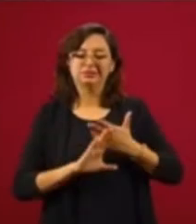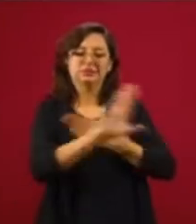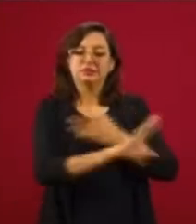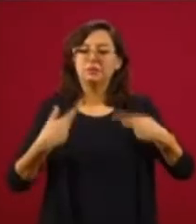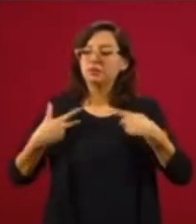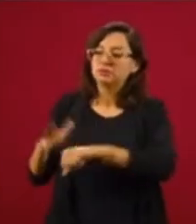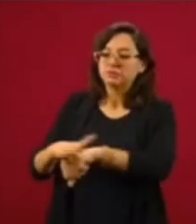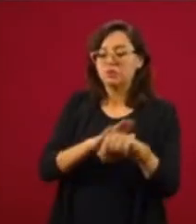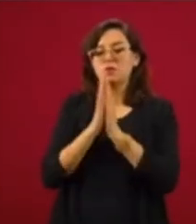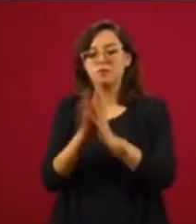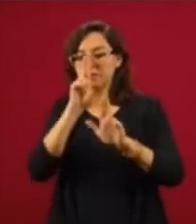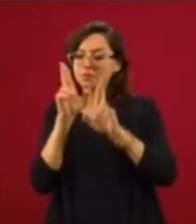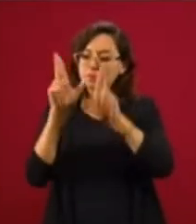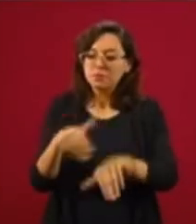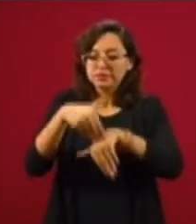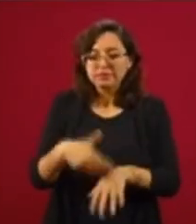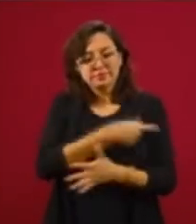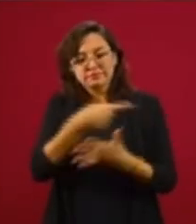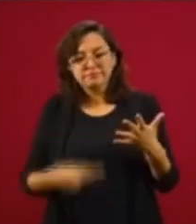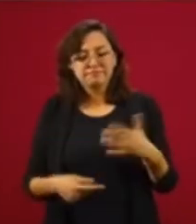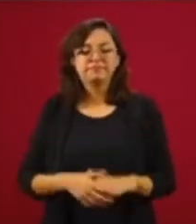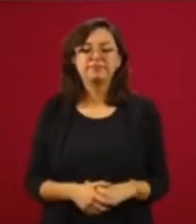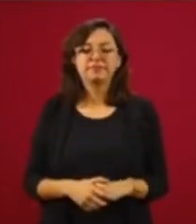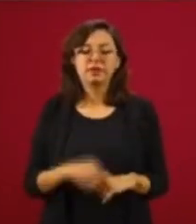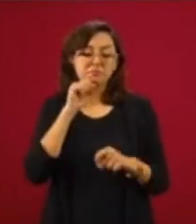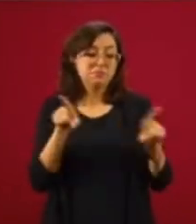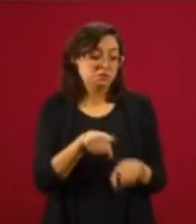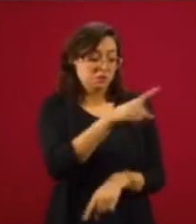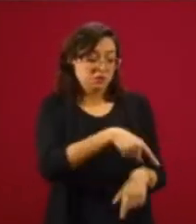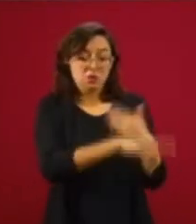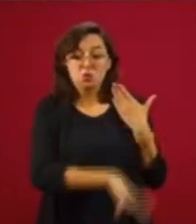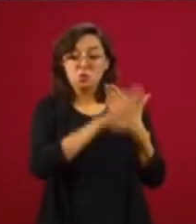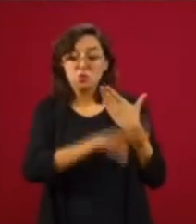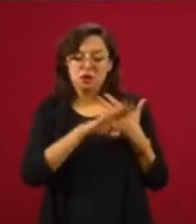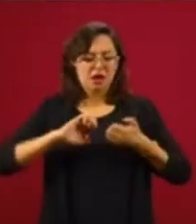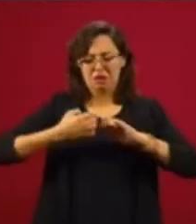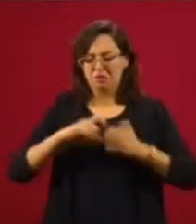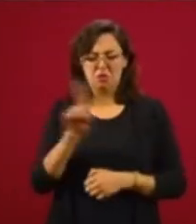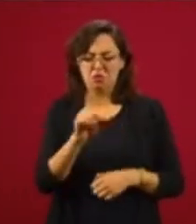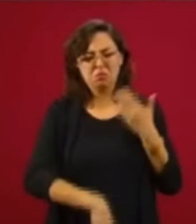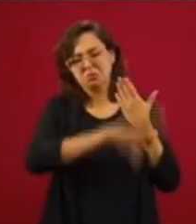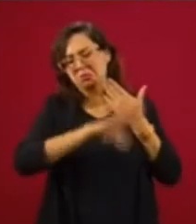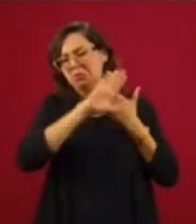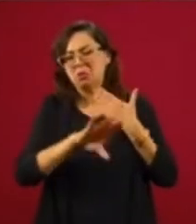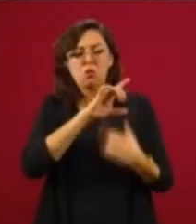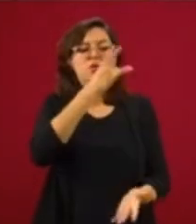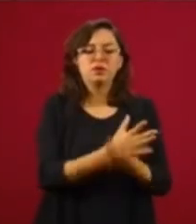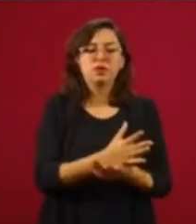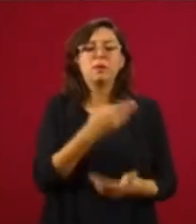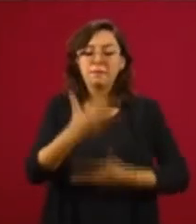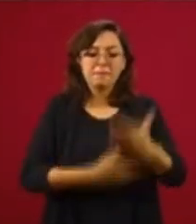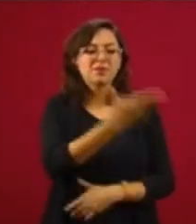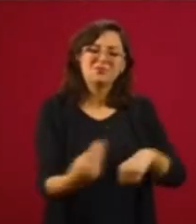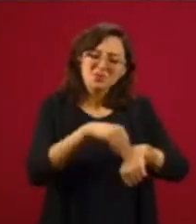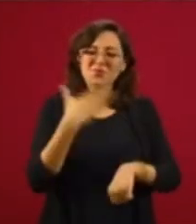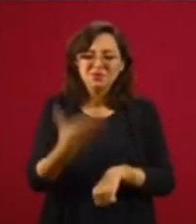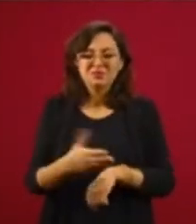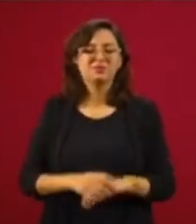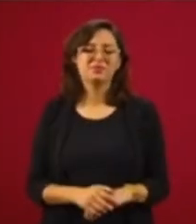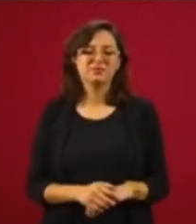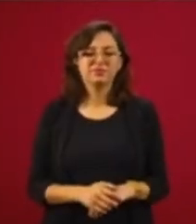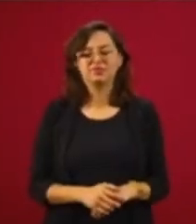gente sea respetuosa y lo mismo a nuestros adversarios, que no son nuestros enemigos, pedirles que también se porten bien,